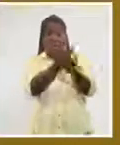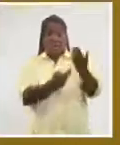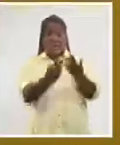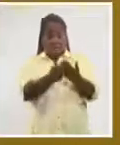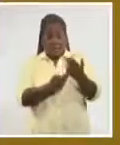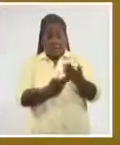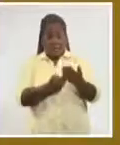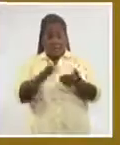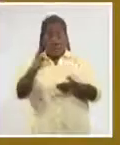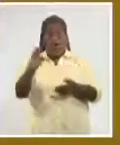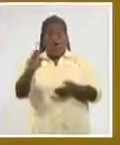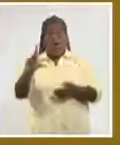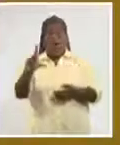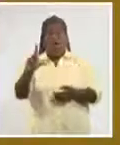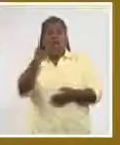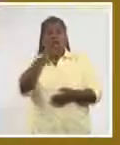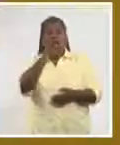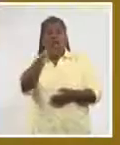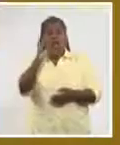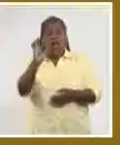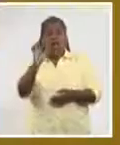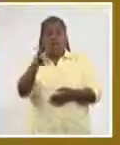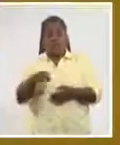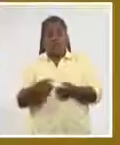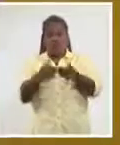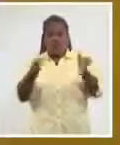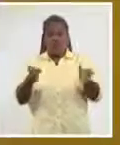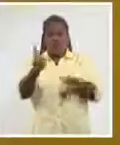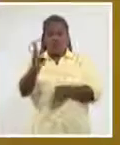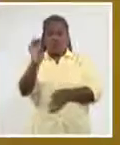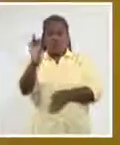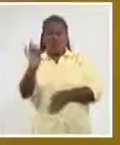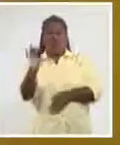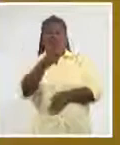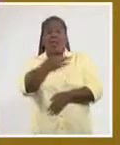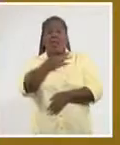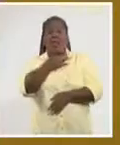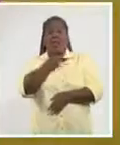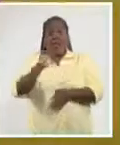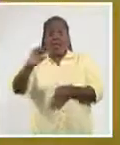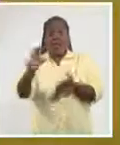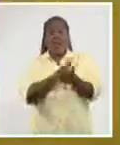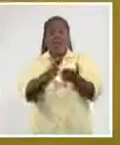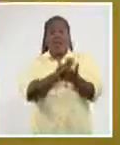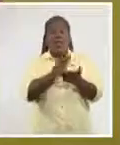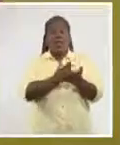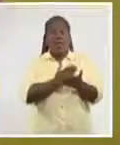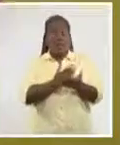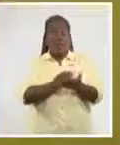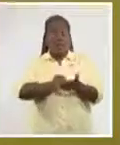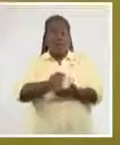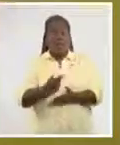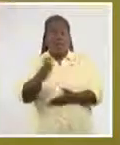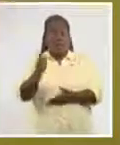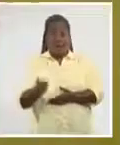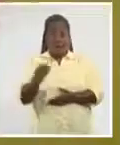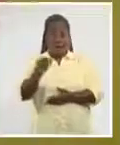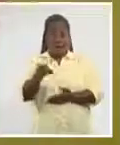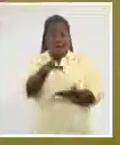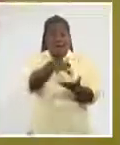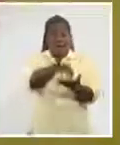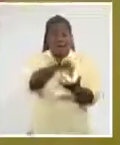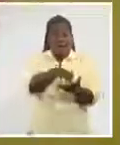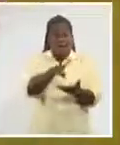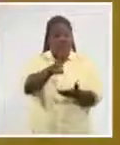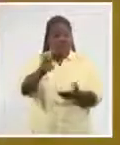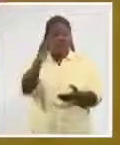Rolando Esteves Jordán inaugurará el 27 de enero una muestra de libros arte en la Galería Villamanuela de la Unidad como parte del